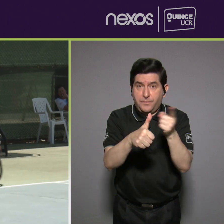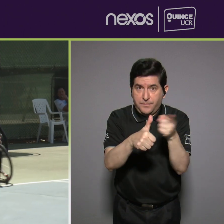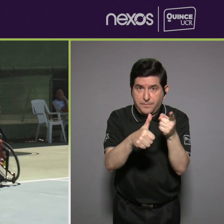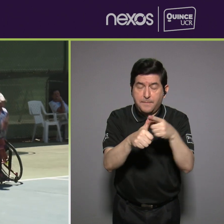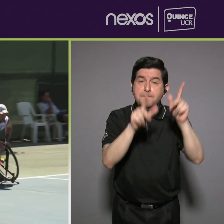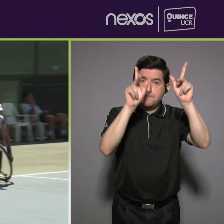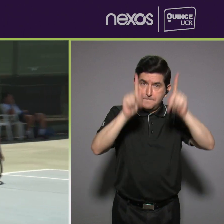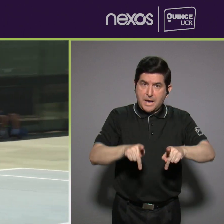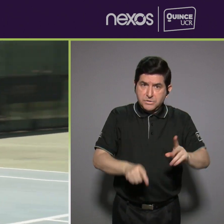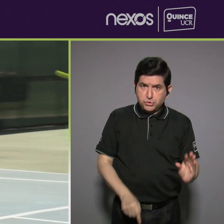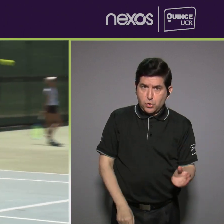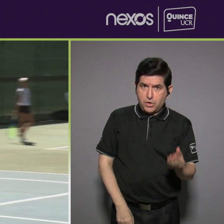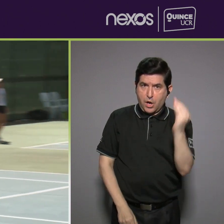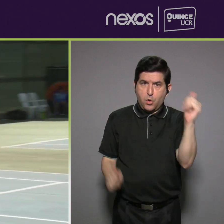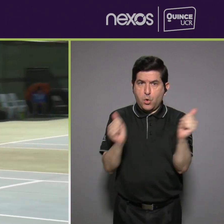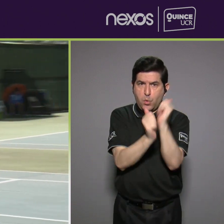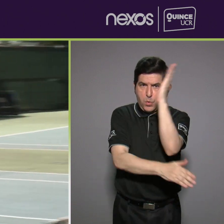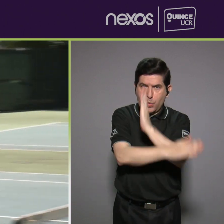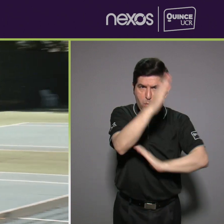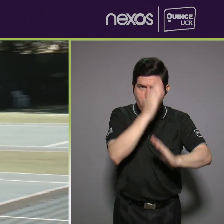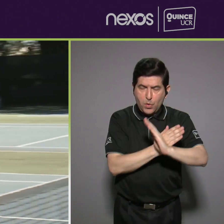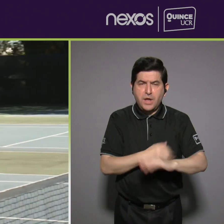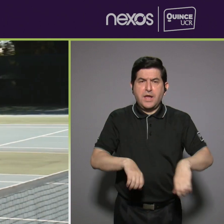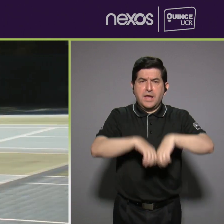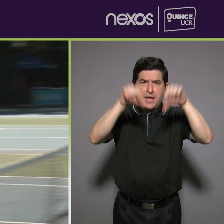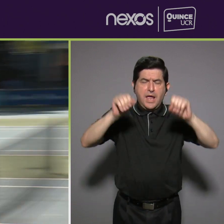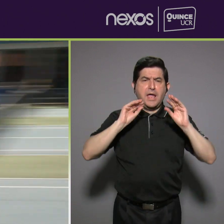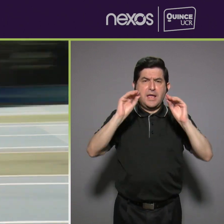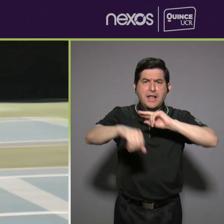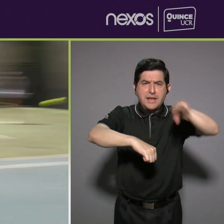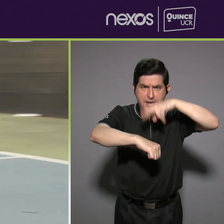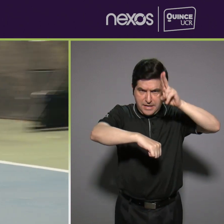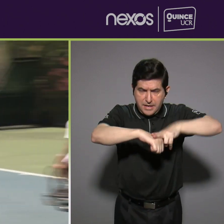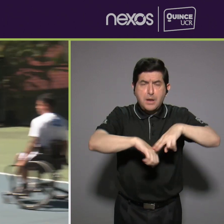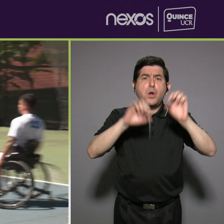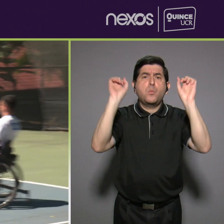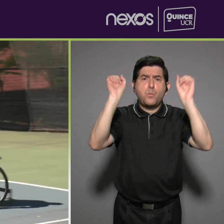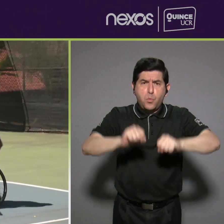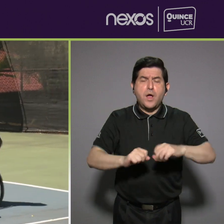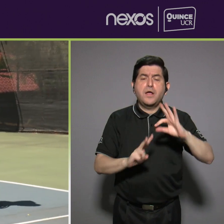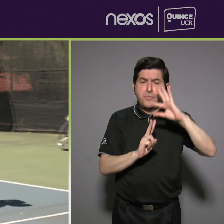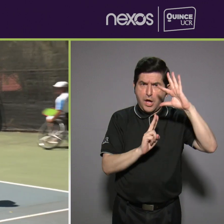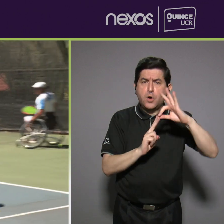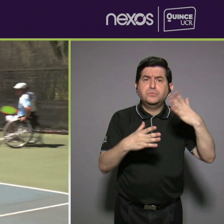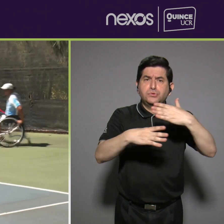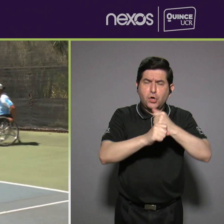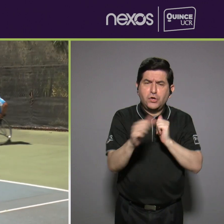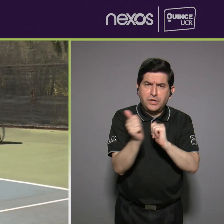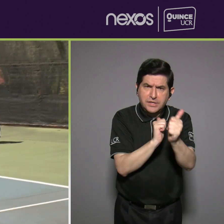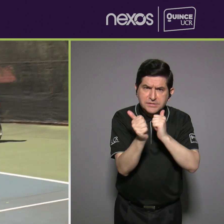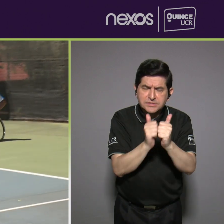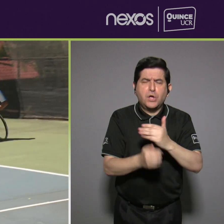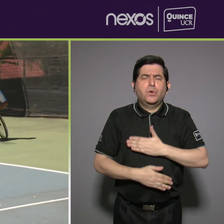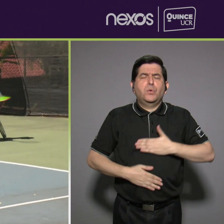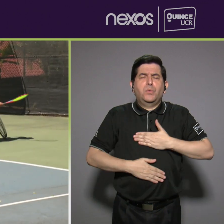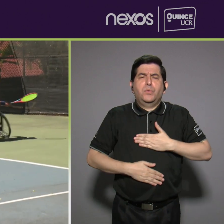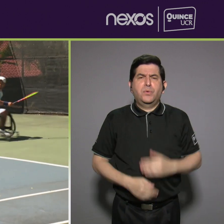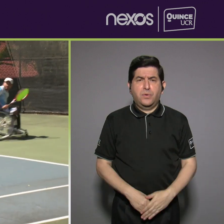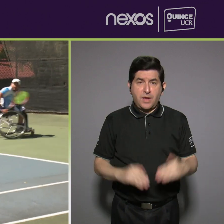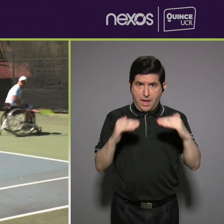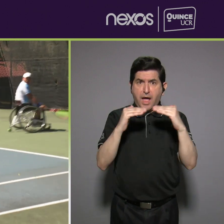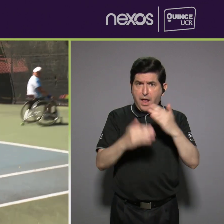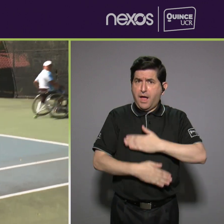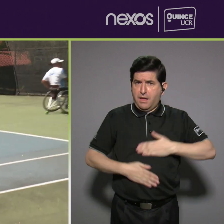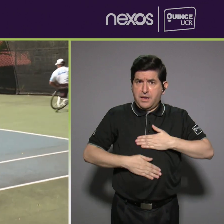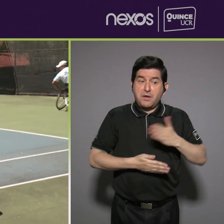que la persona, el joven con discapacidad que está en el Sistema Educativo Nacional, pues tenga esas opciones de hacer deporte y recreación a nivel recreativo.